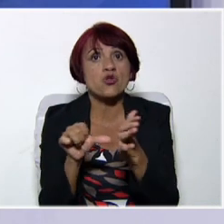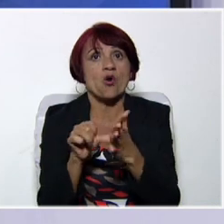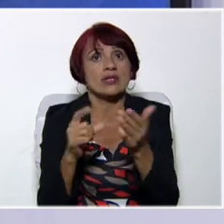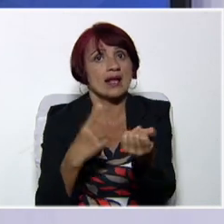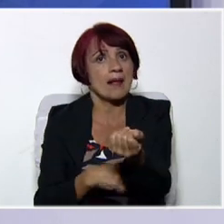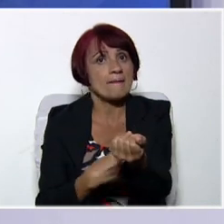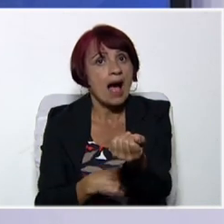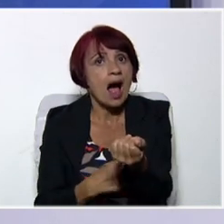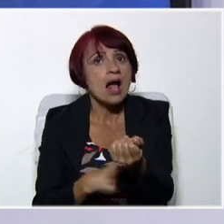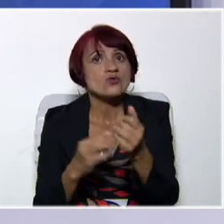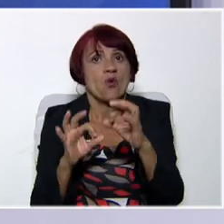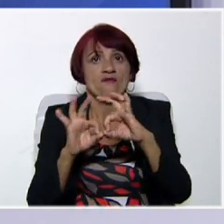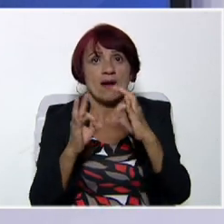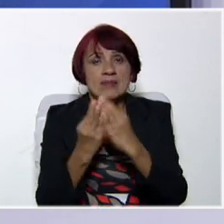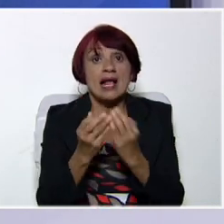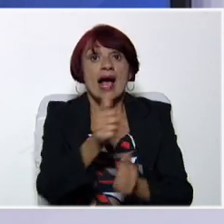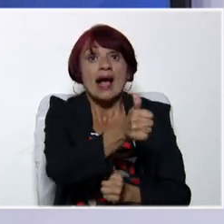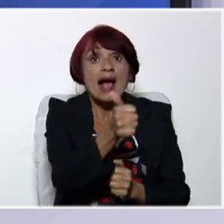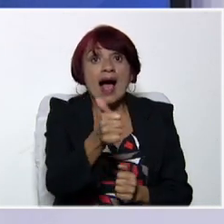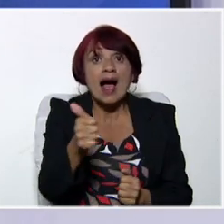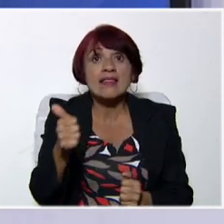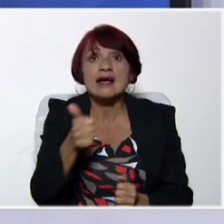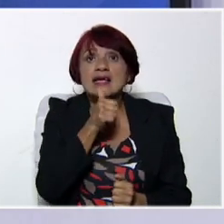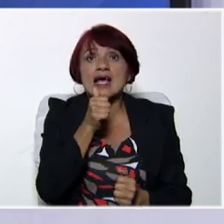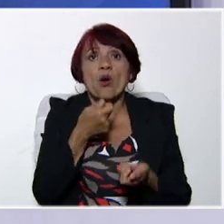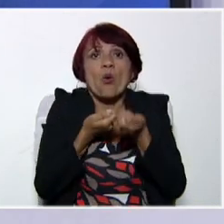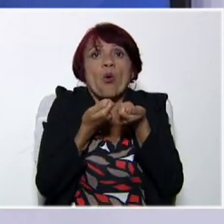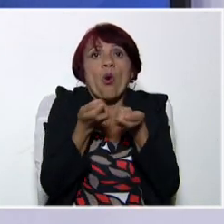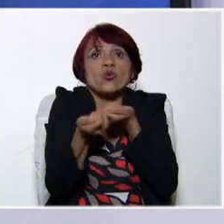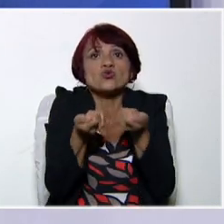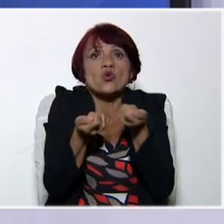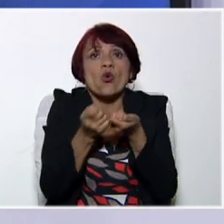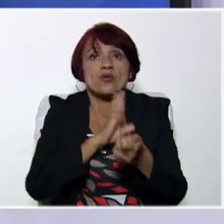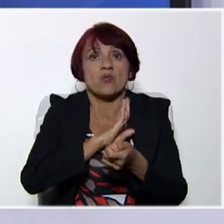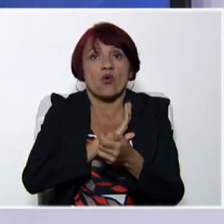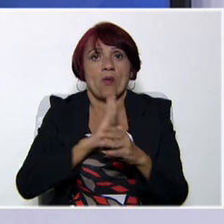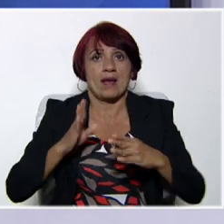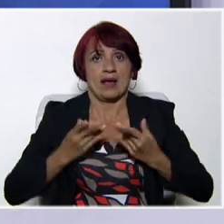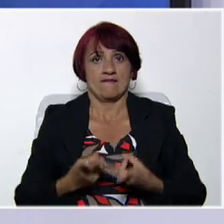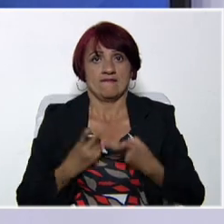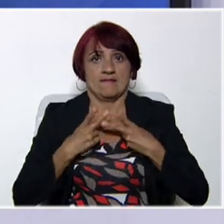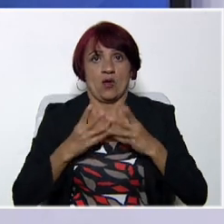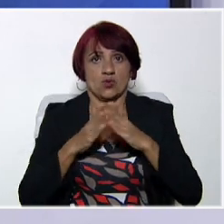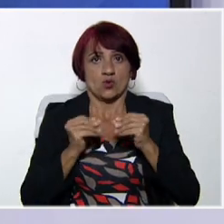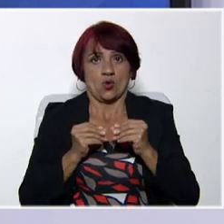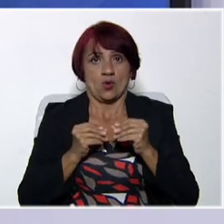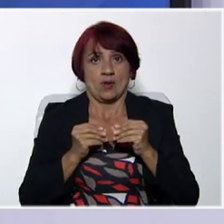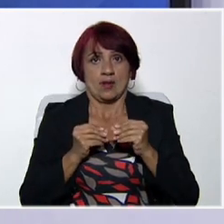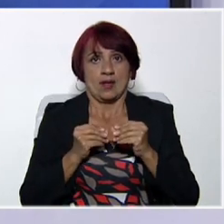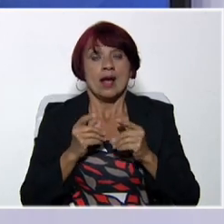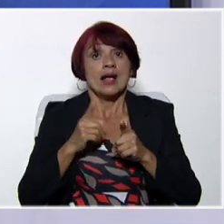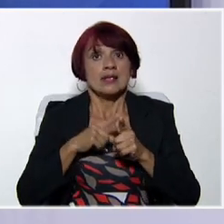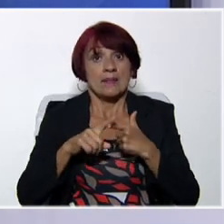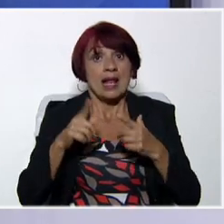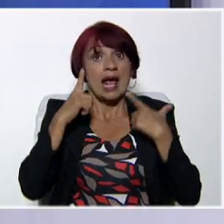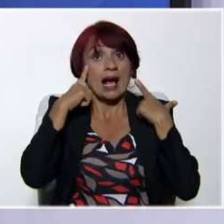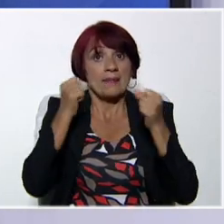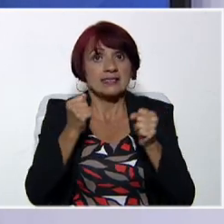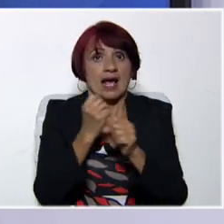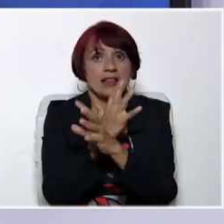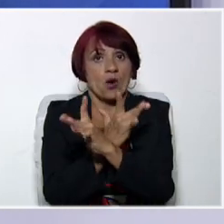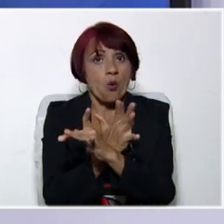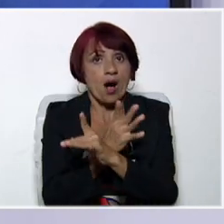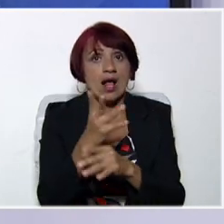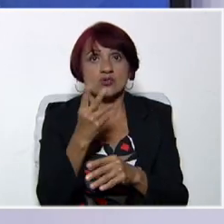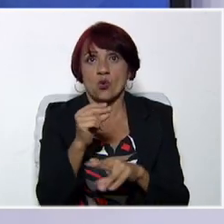tu hermano, sobre el entorno de tu mamá. Cada quien tiene el control sobre su entorno. La capacidad para jugar, esta capacidad no es solamente de los